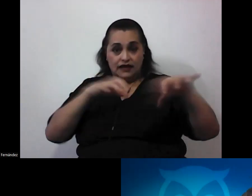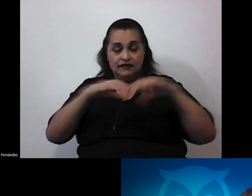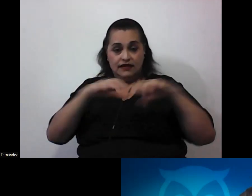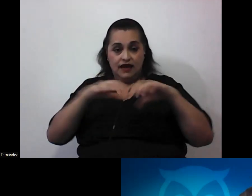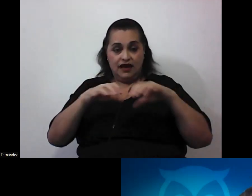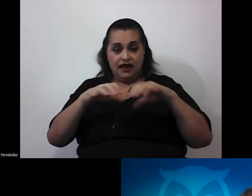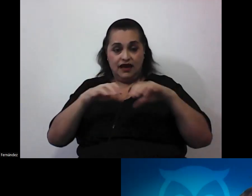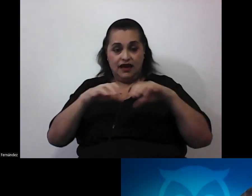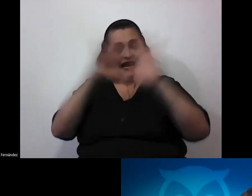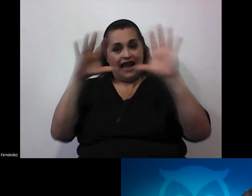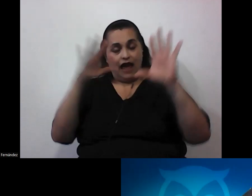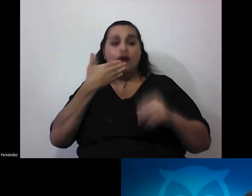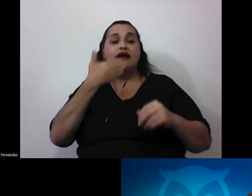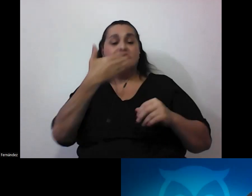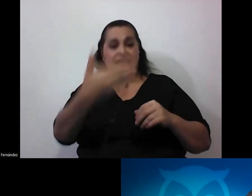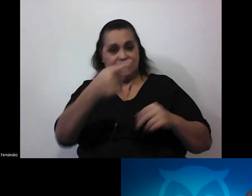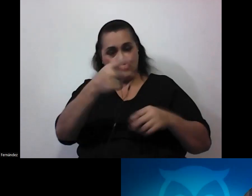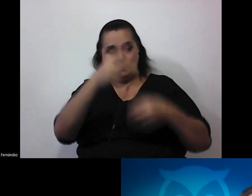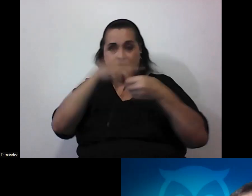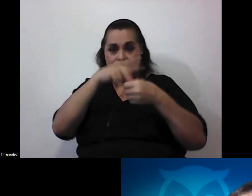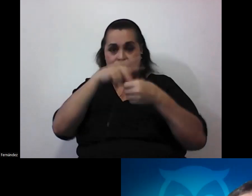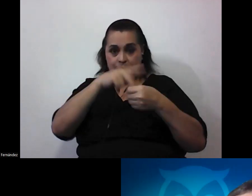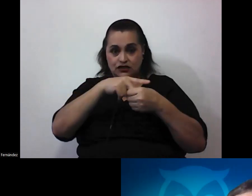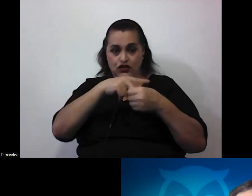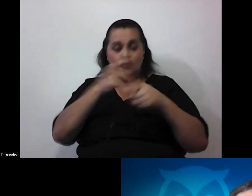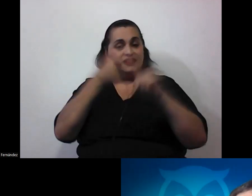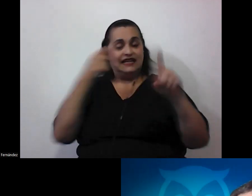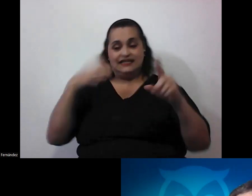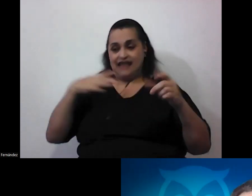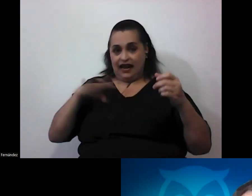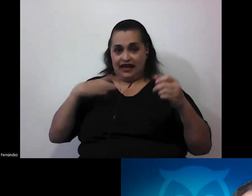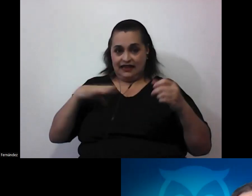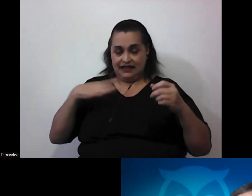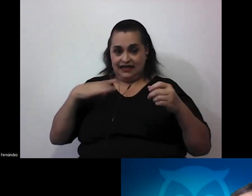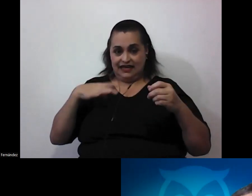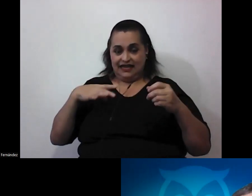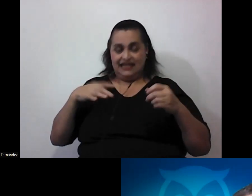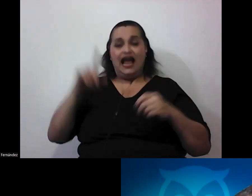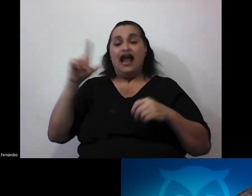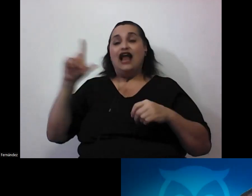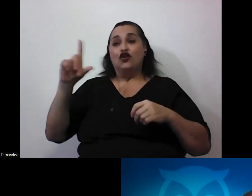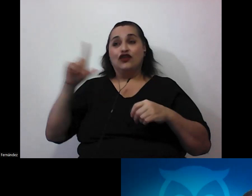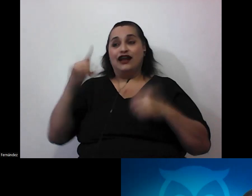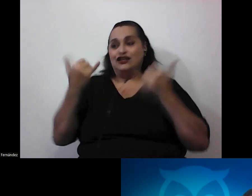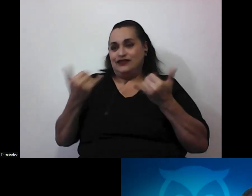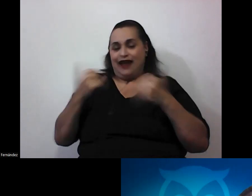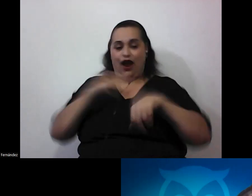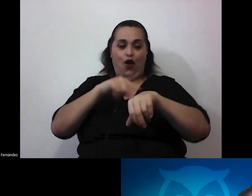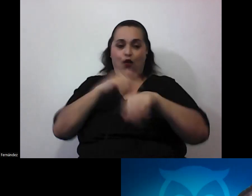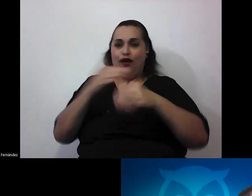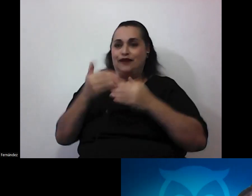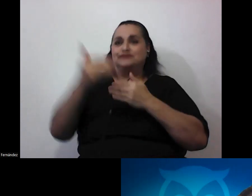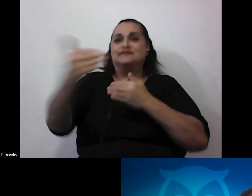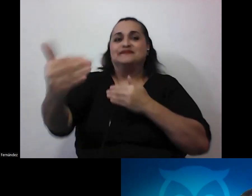supuesto agradecerle su participación desde Argentina verdad el don Leonardo ya está con algunas horas adelantadas